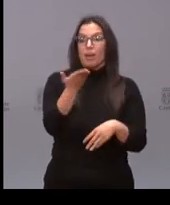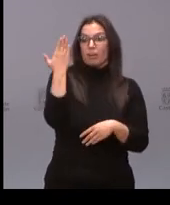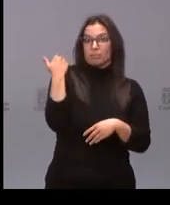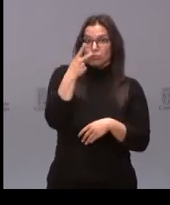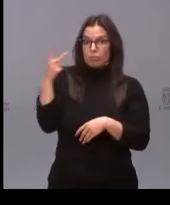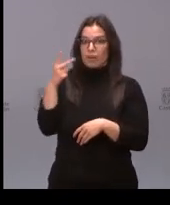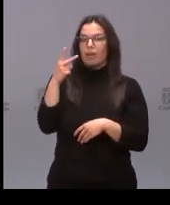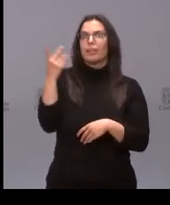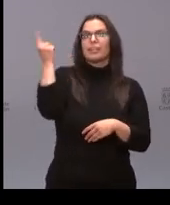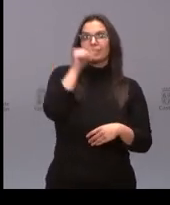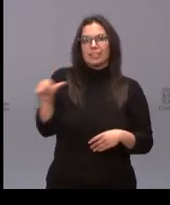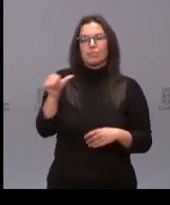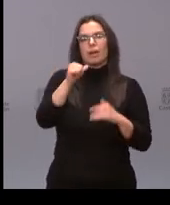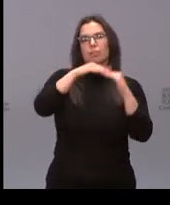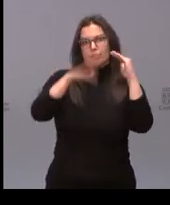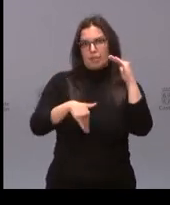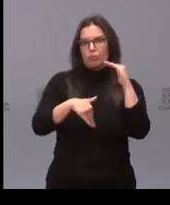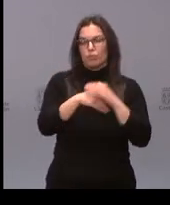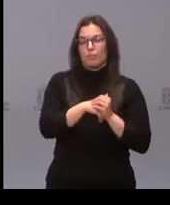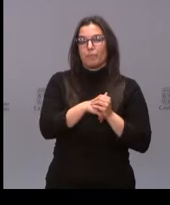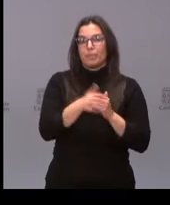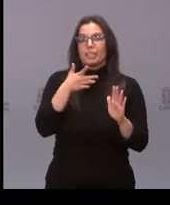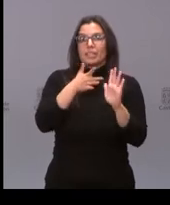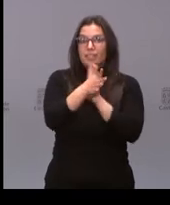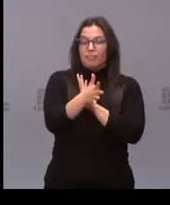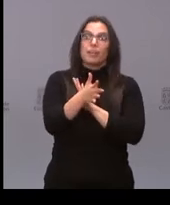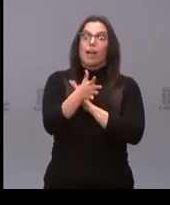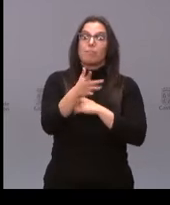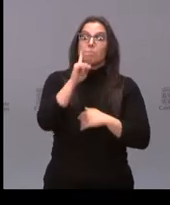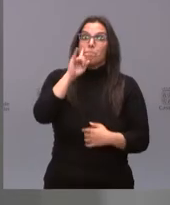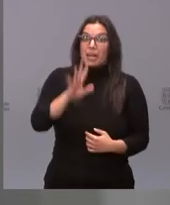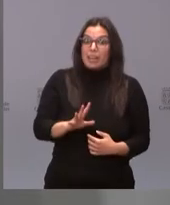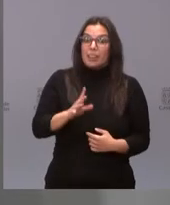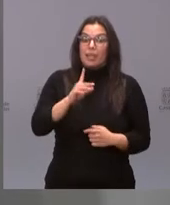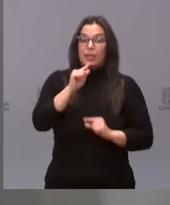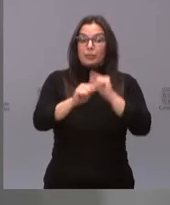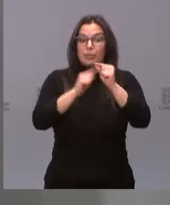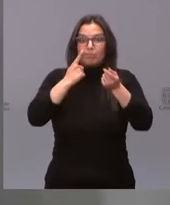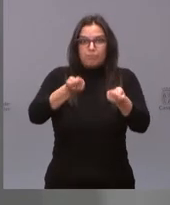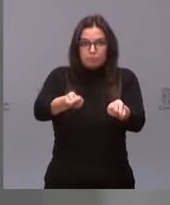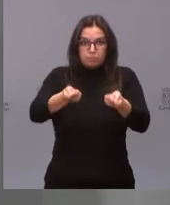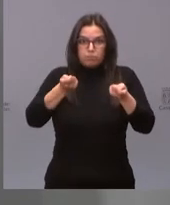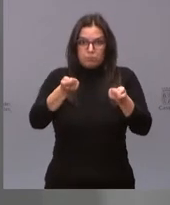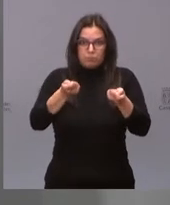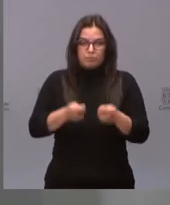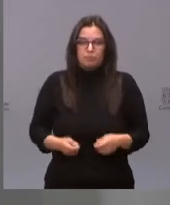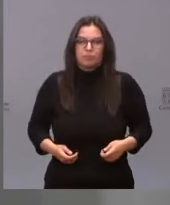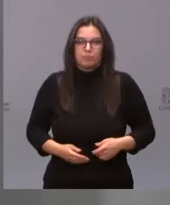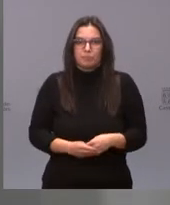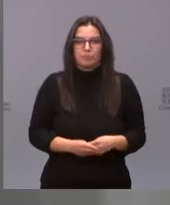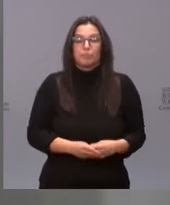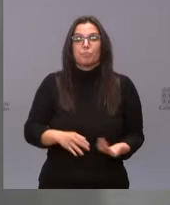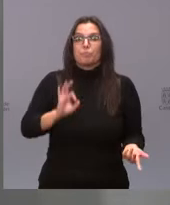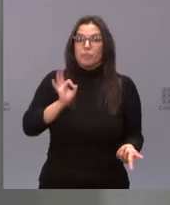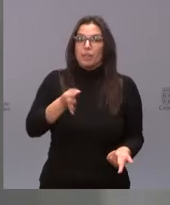anterior, lo que indica, lo que acabo de decir, la posible contención de casos declarados durante la pasada semana. Es